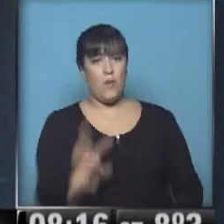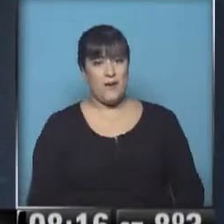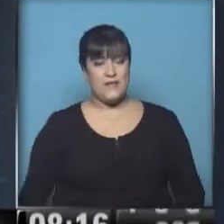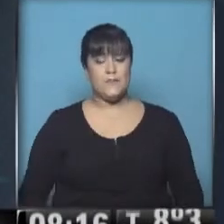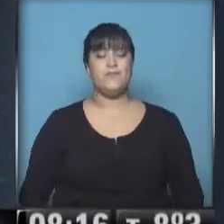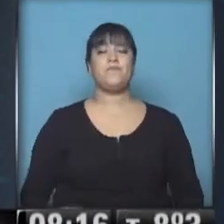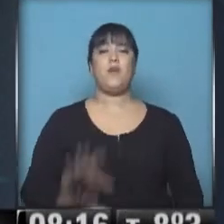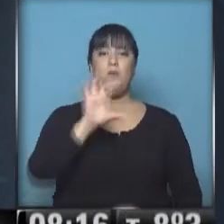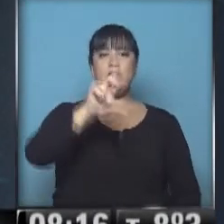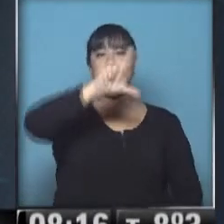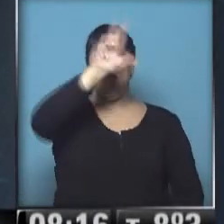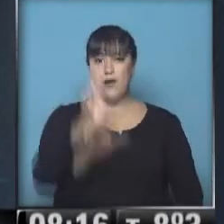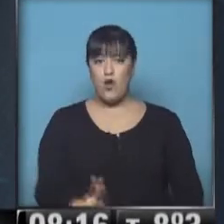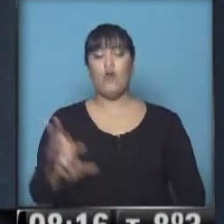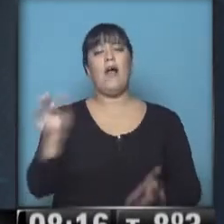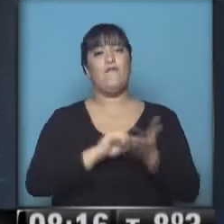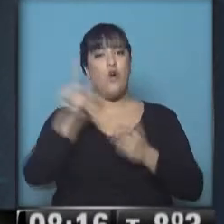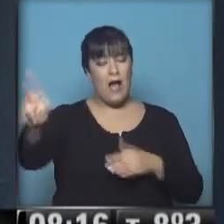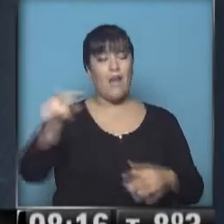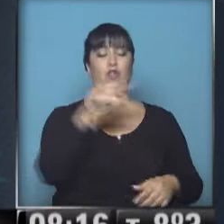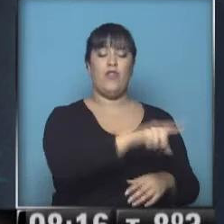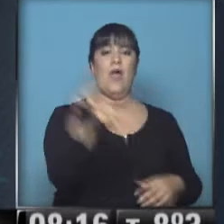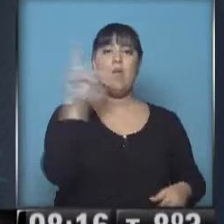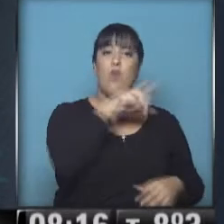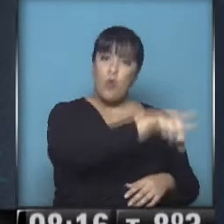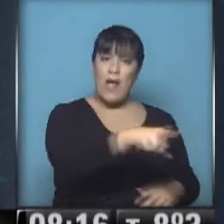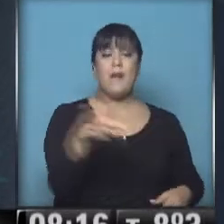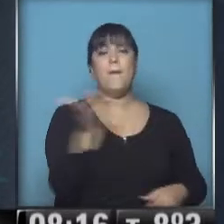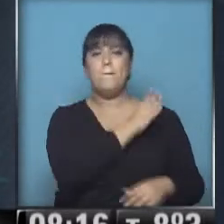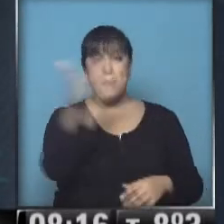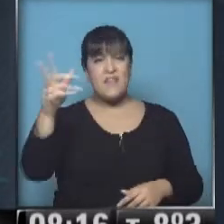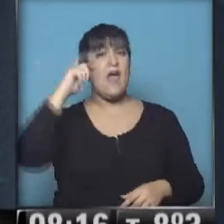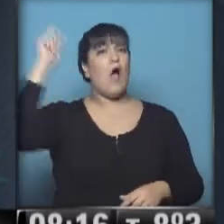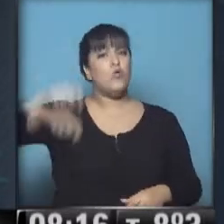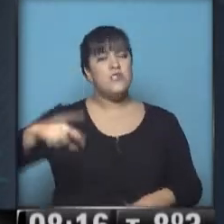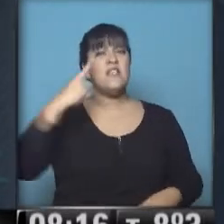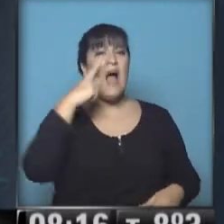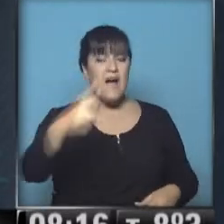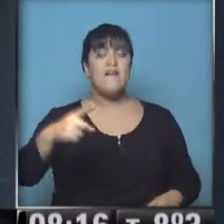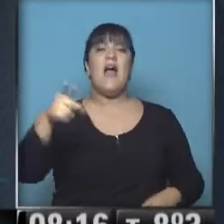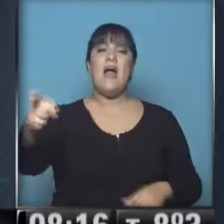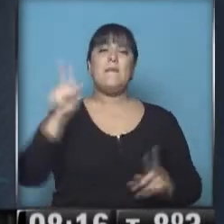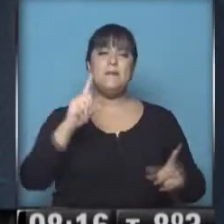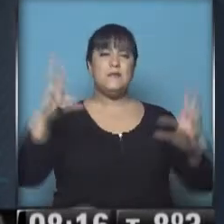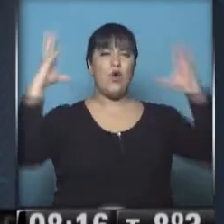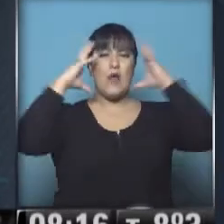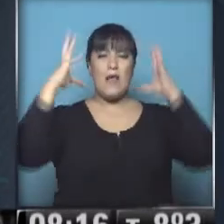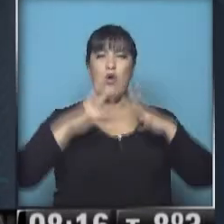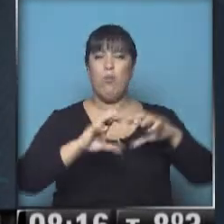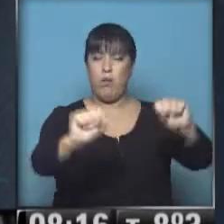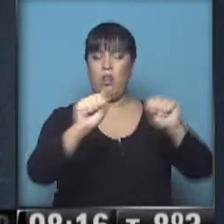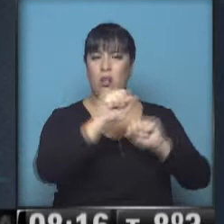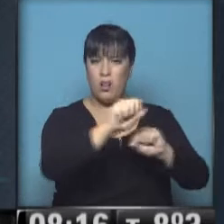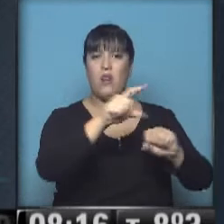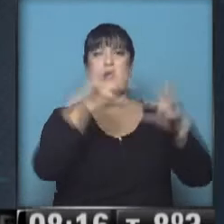En La Rioja, los abogados de Susana Trimarco solicitaron a la justicia que determine si corresponde a Marita Verón el cráneo hallado en las cercanías